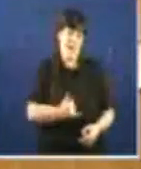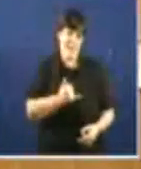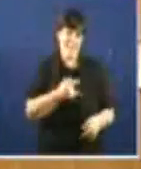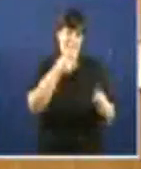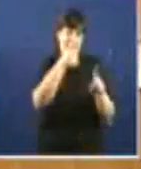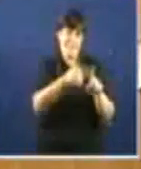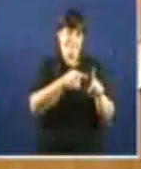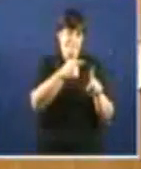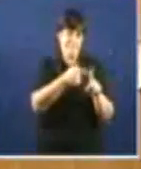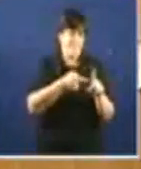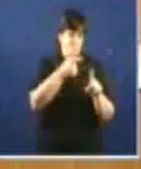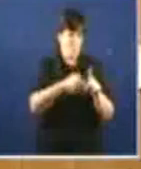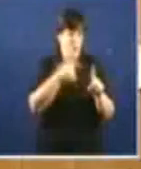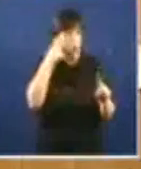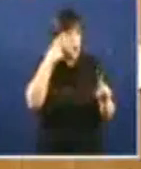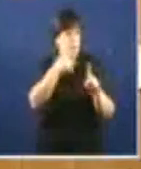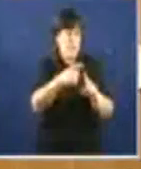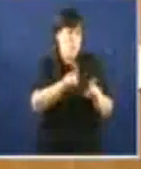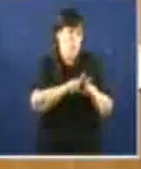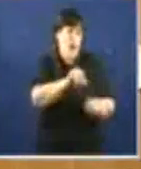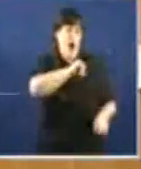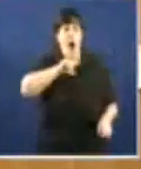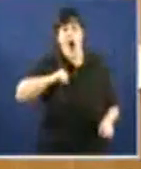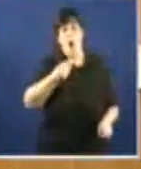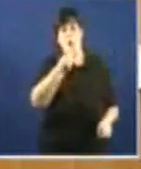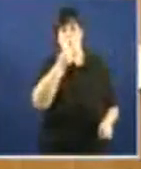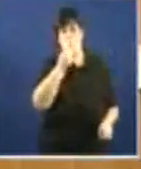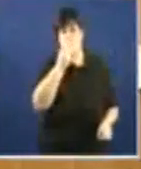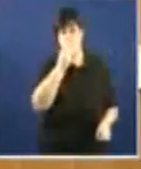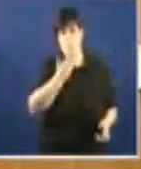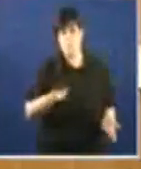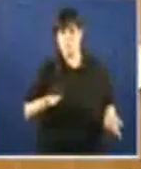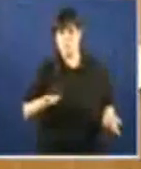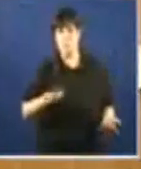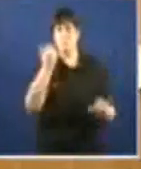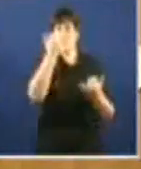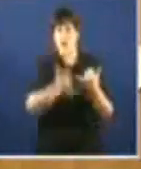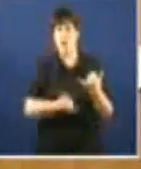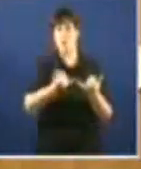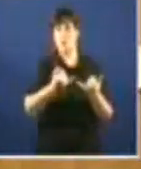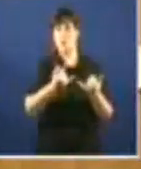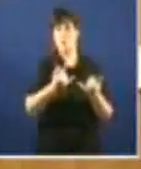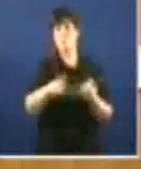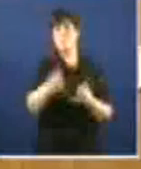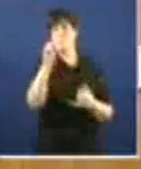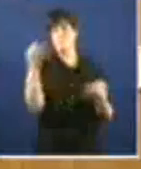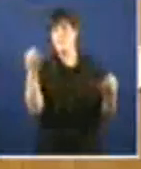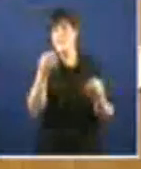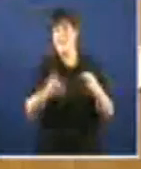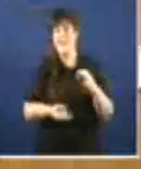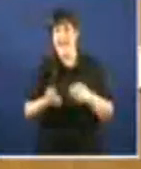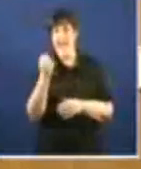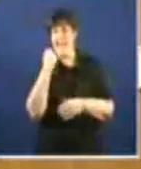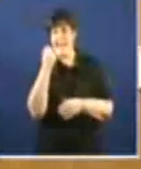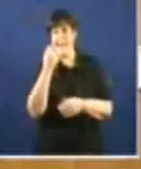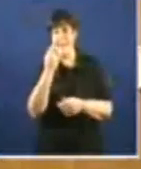propias instalacións, é dicir, autoconsumo, ata que se tomou a decisión de comercializar a enerxía producida no mercado